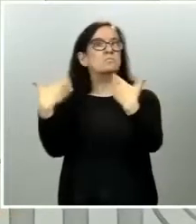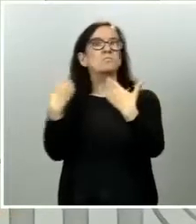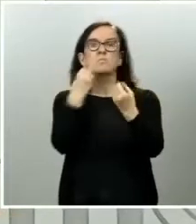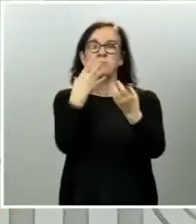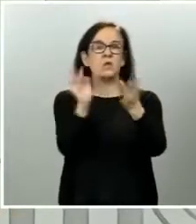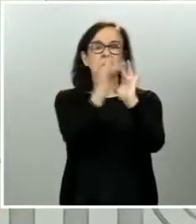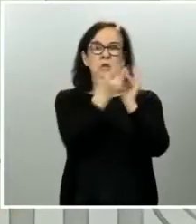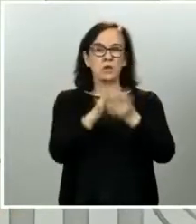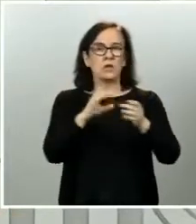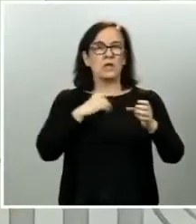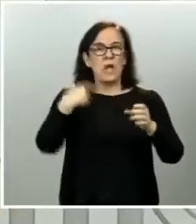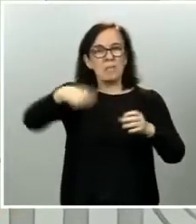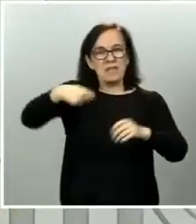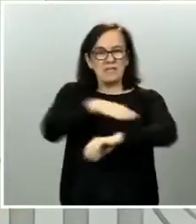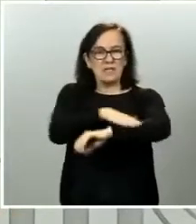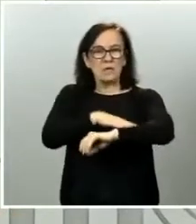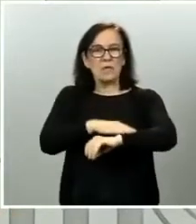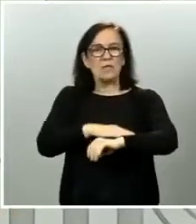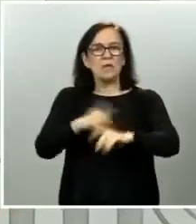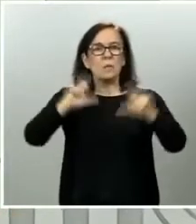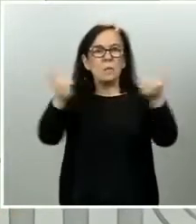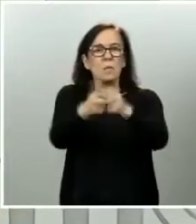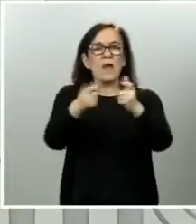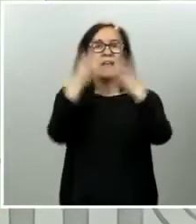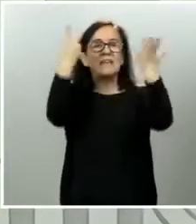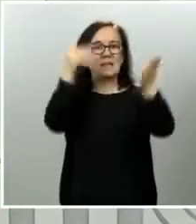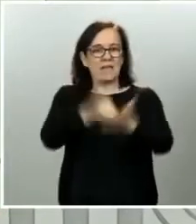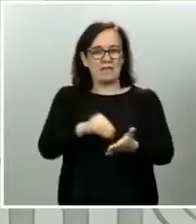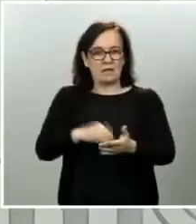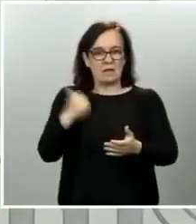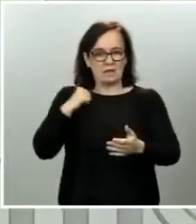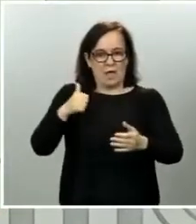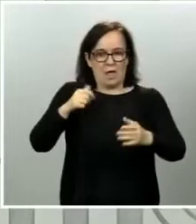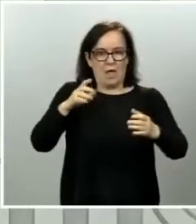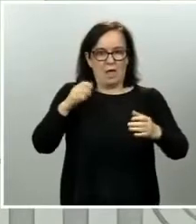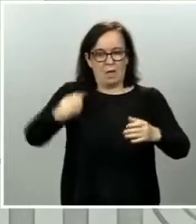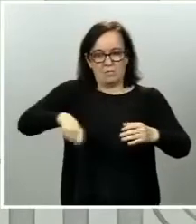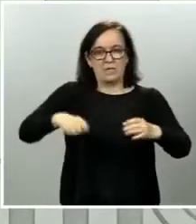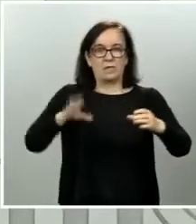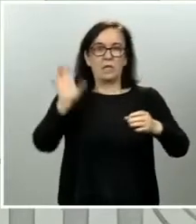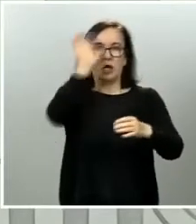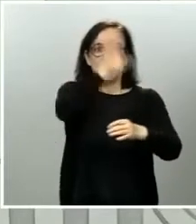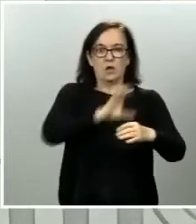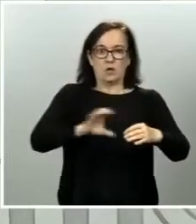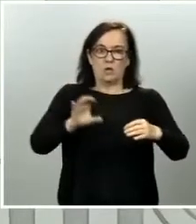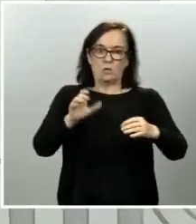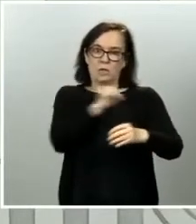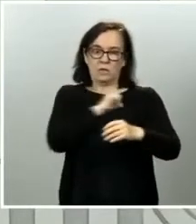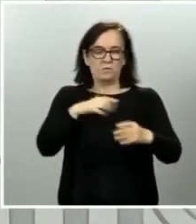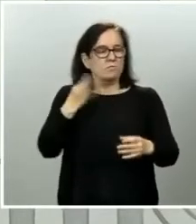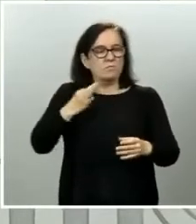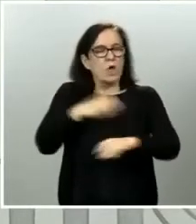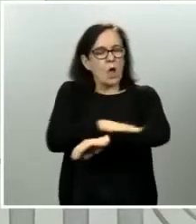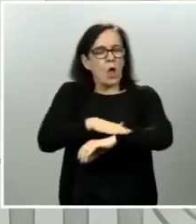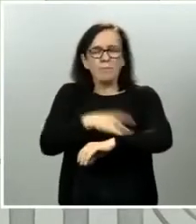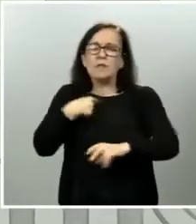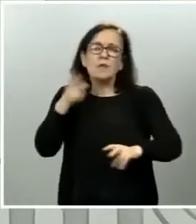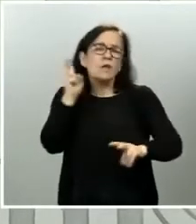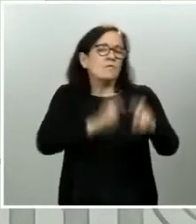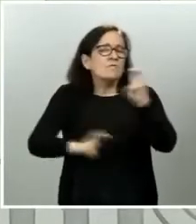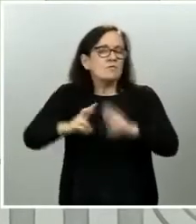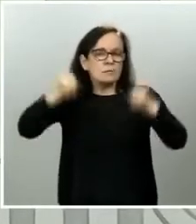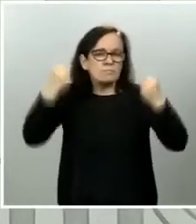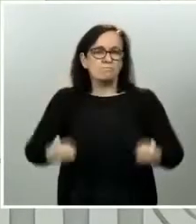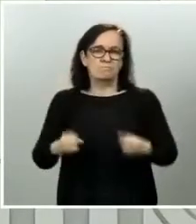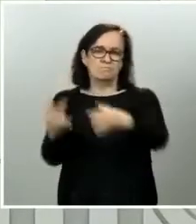gobierno se ha reunido en siete ocasiones con los presidentes de comunidades autónomas y el gobierno va a seguir empeñado en buscar la unidad, especialmente, indigo, en esta fase.